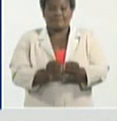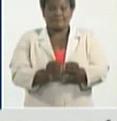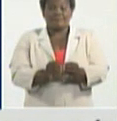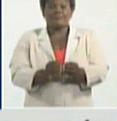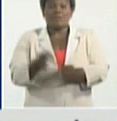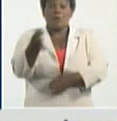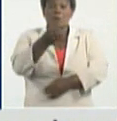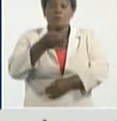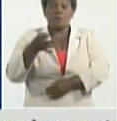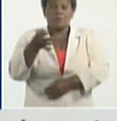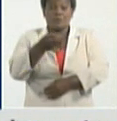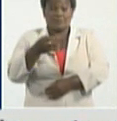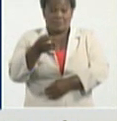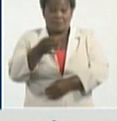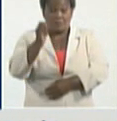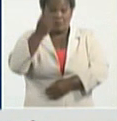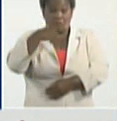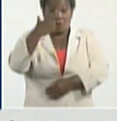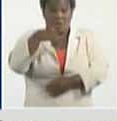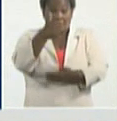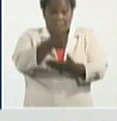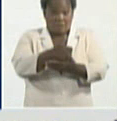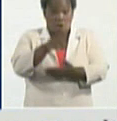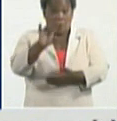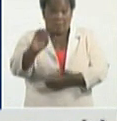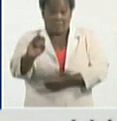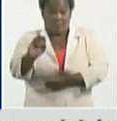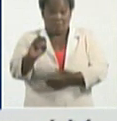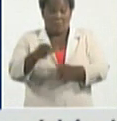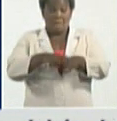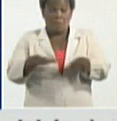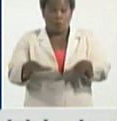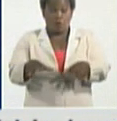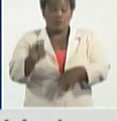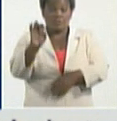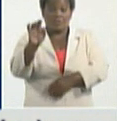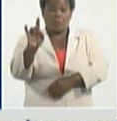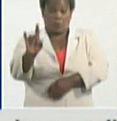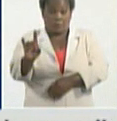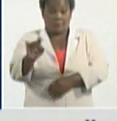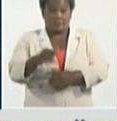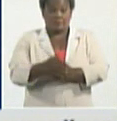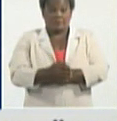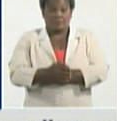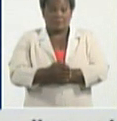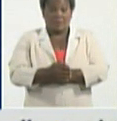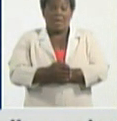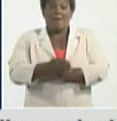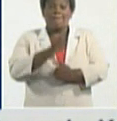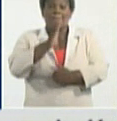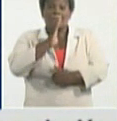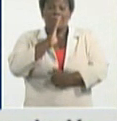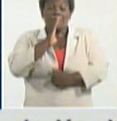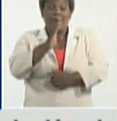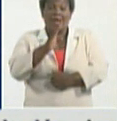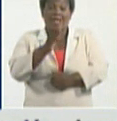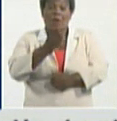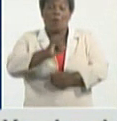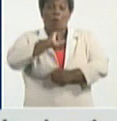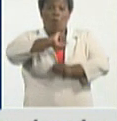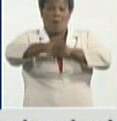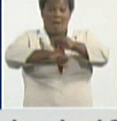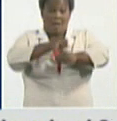Del municipio de Ciego, 90, de Morón 79, de Baraguá, Bolivia,